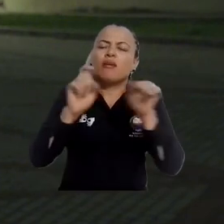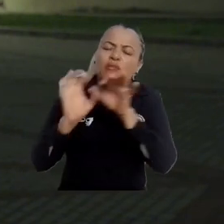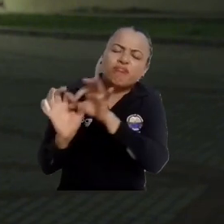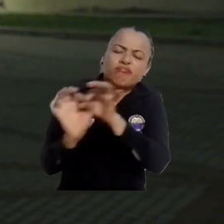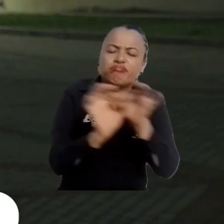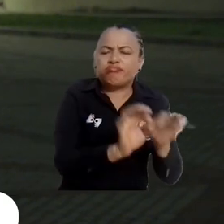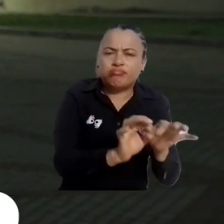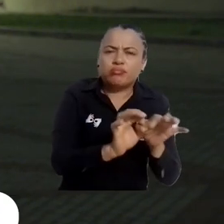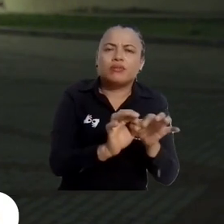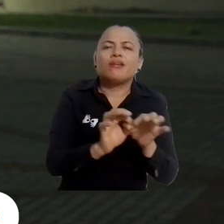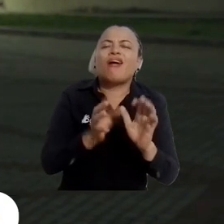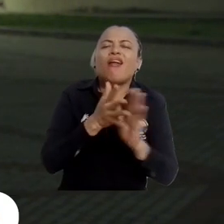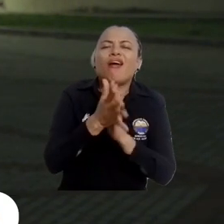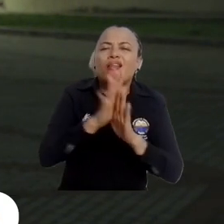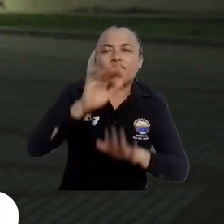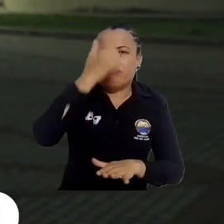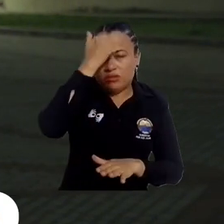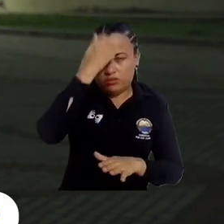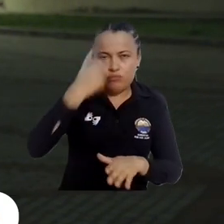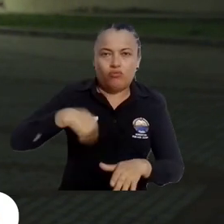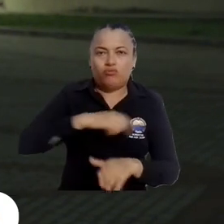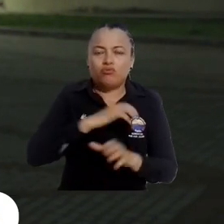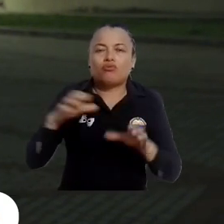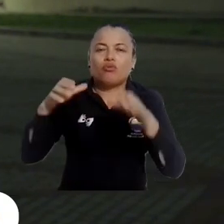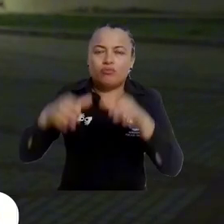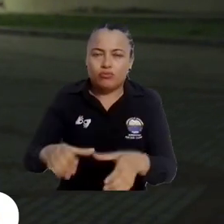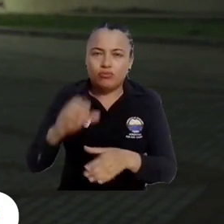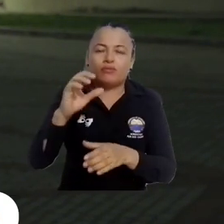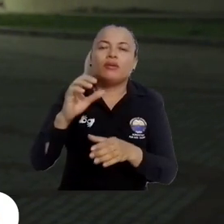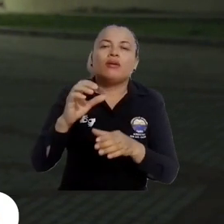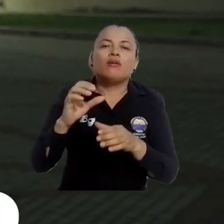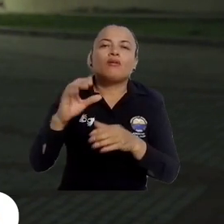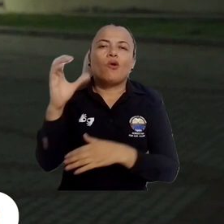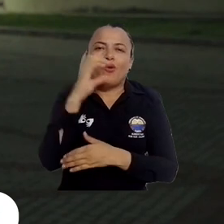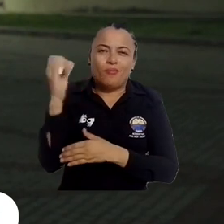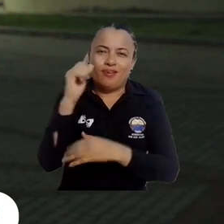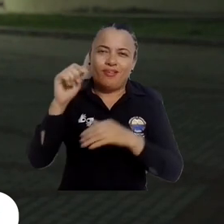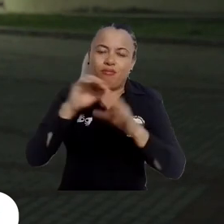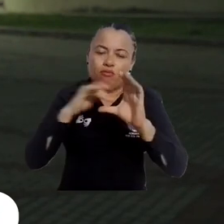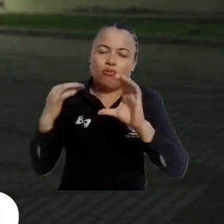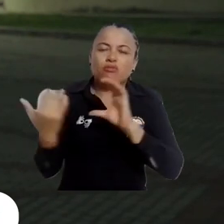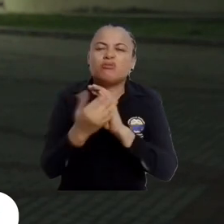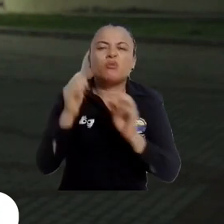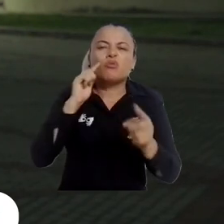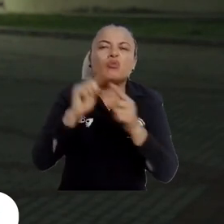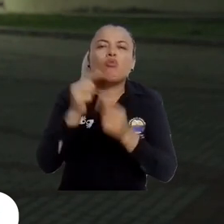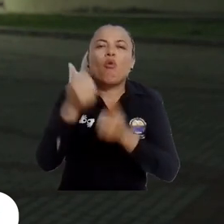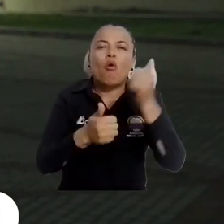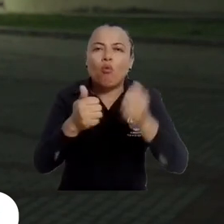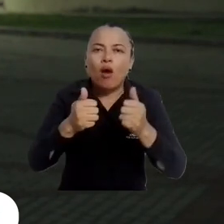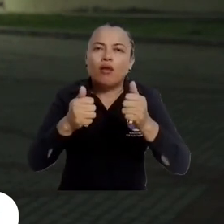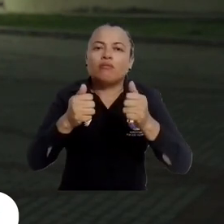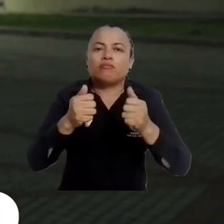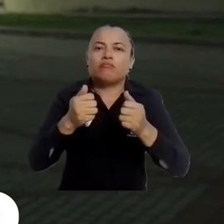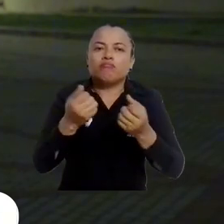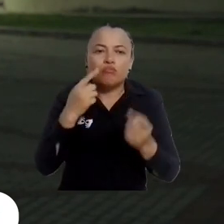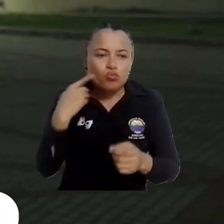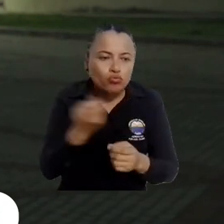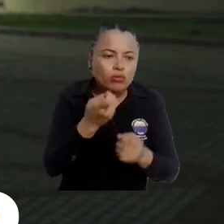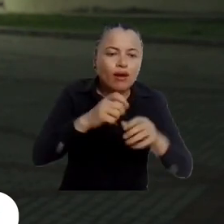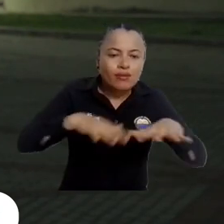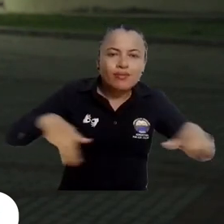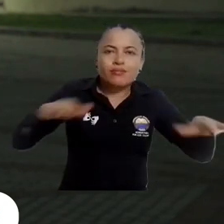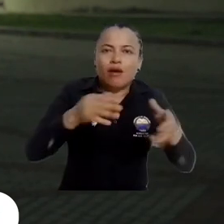Cuando hablo de articulación hablo de uno de los principios fundamentales que tenemos en la Comisión Colombiana del Océano, que es justamente buscar esos